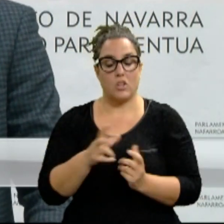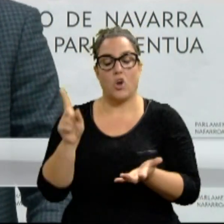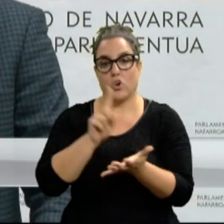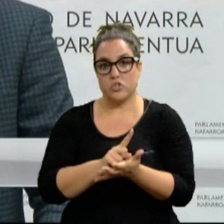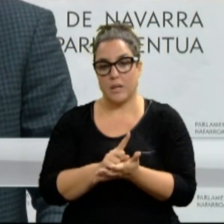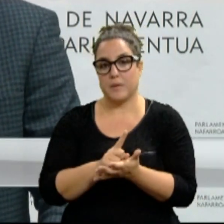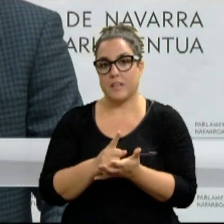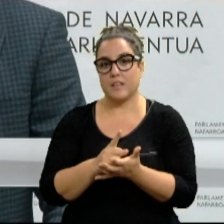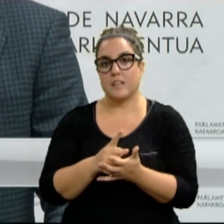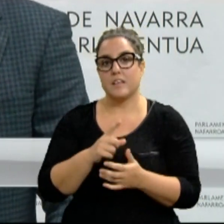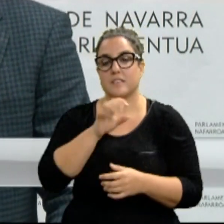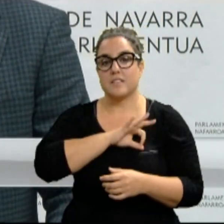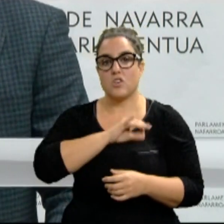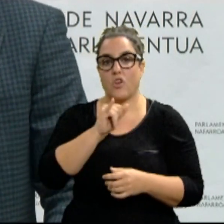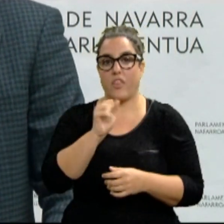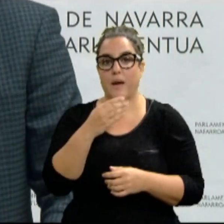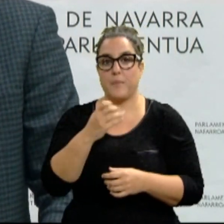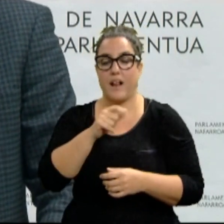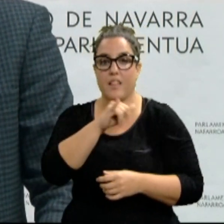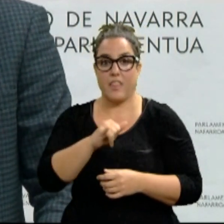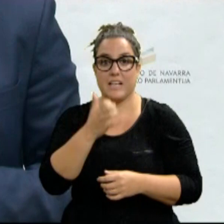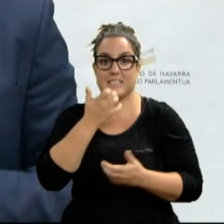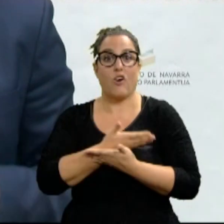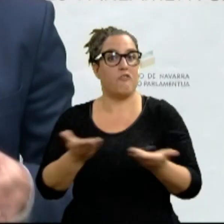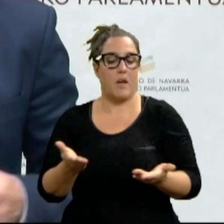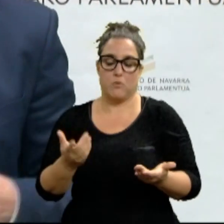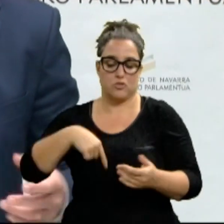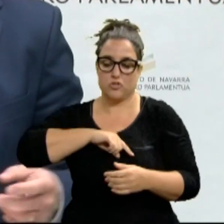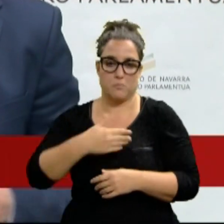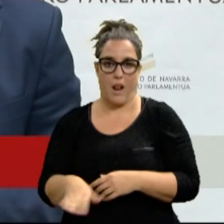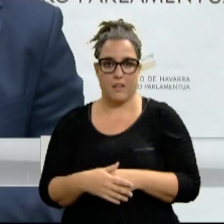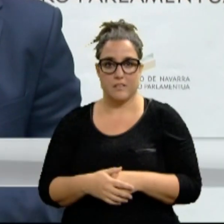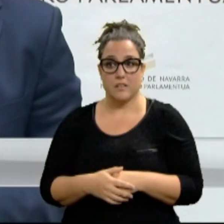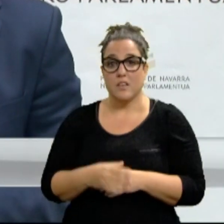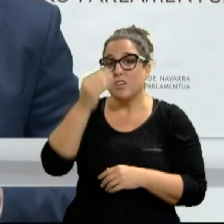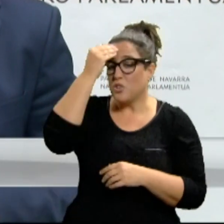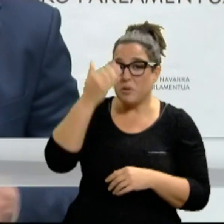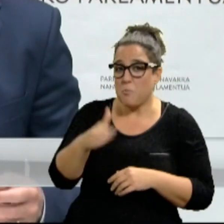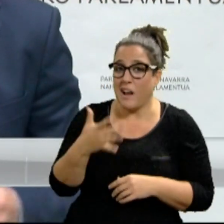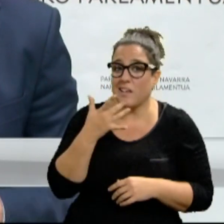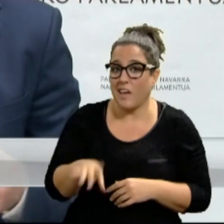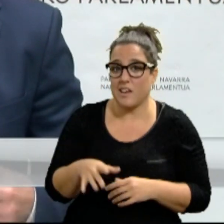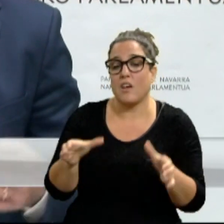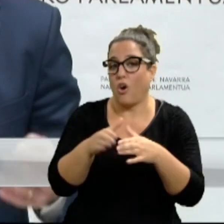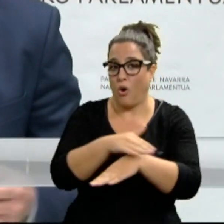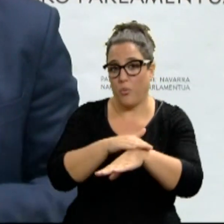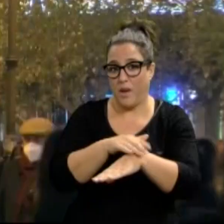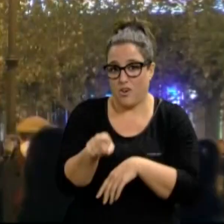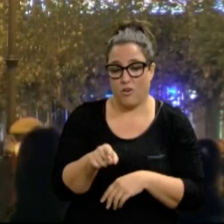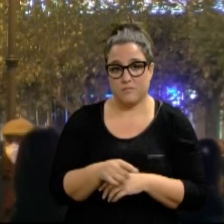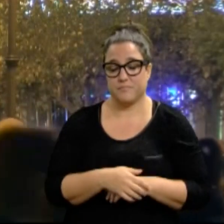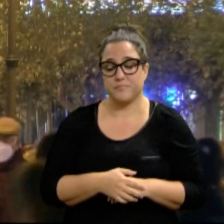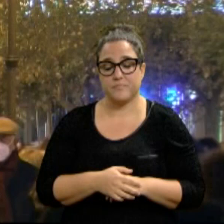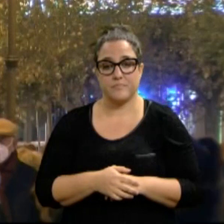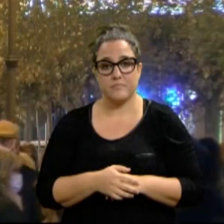de Pedro Mari Zabalza, si nos confiamos somos muy malos. Yo creo que este Gobierno es muy malo, se confía o no se confía, este Gobierno es muy malo.